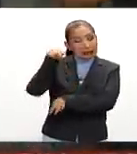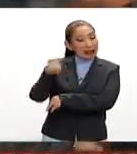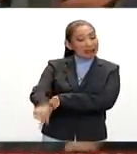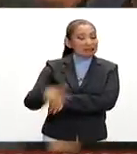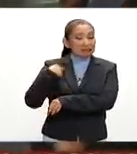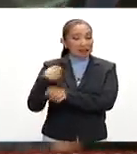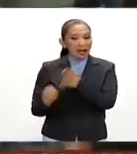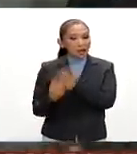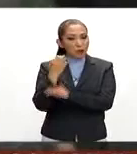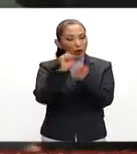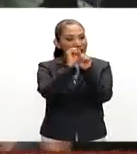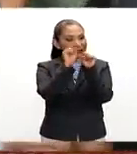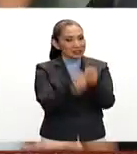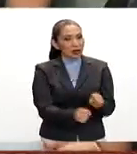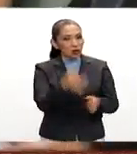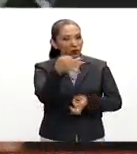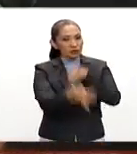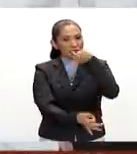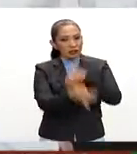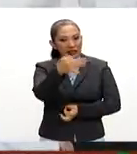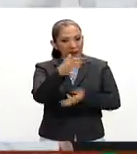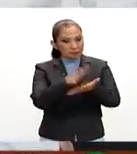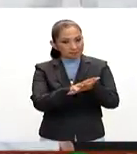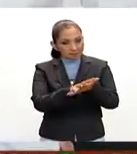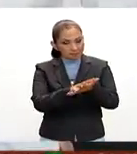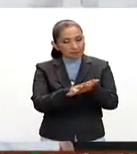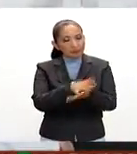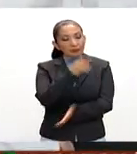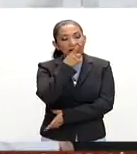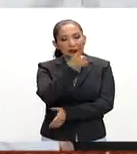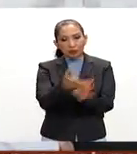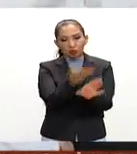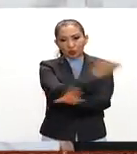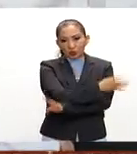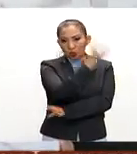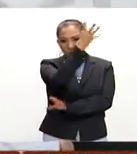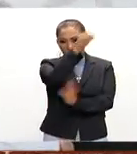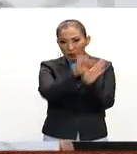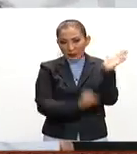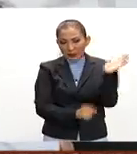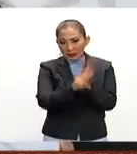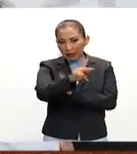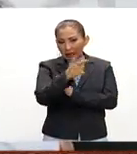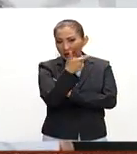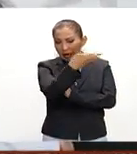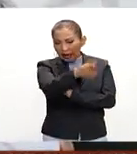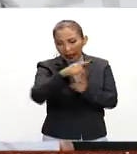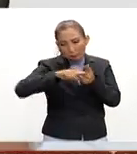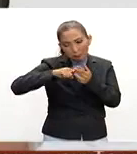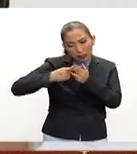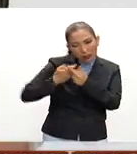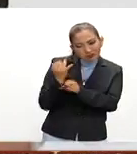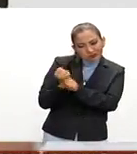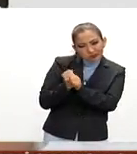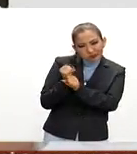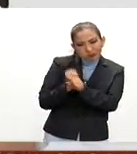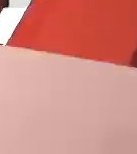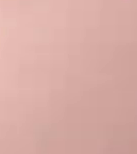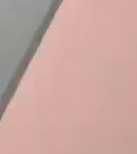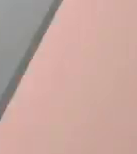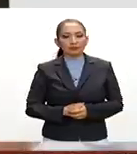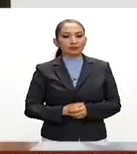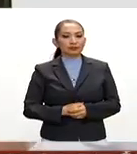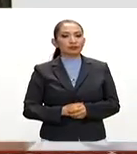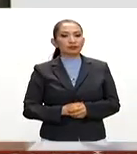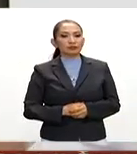en el nuevo sistema de justicia penal. Explicó que desde hace casi cuatro meses la PGR abrió la indagatoria. Se